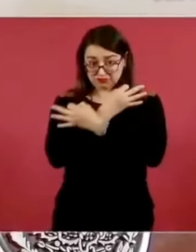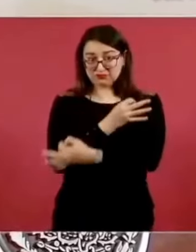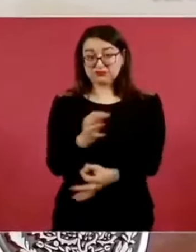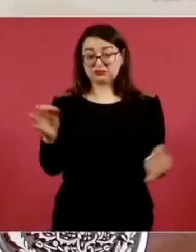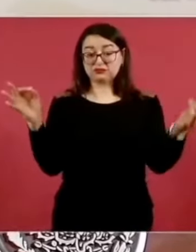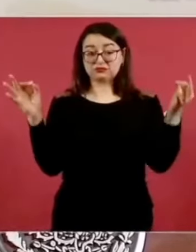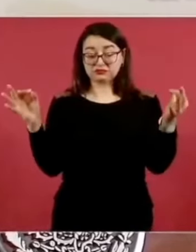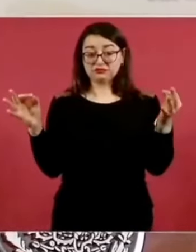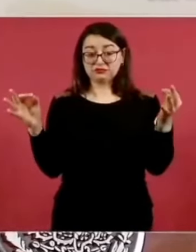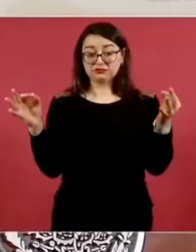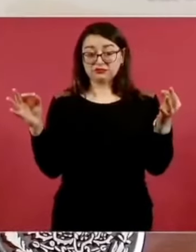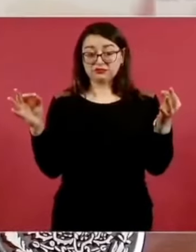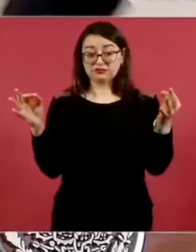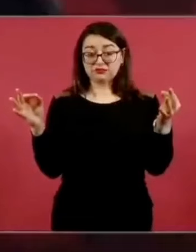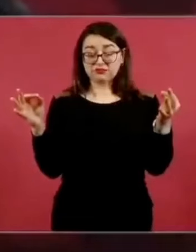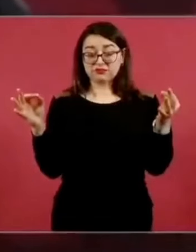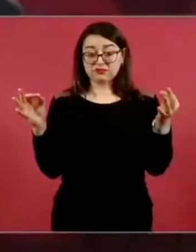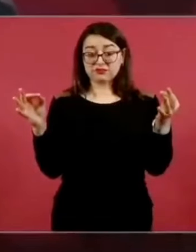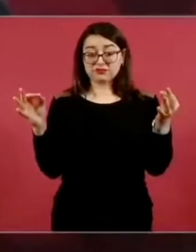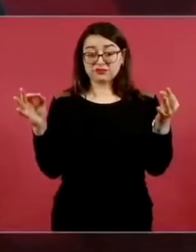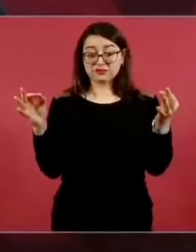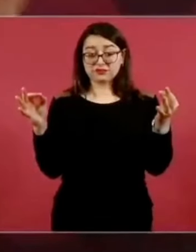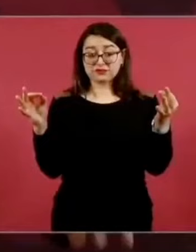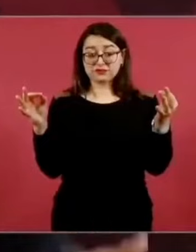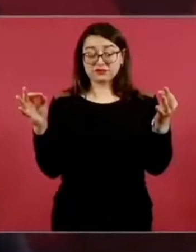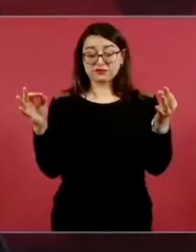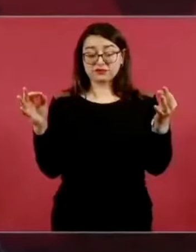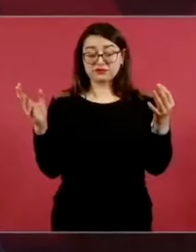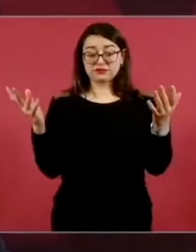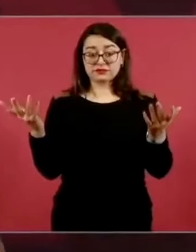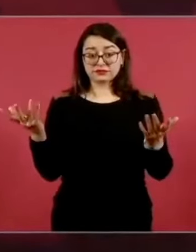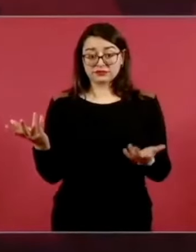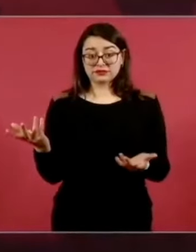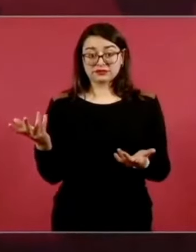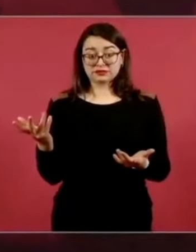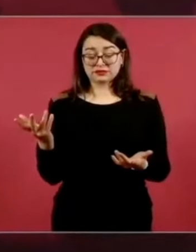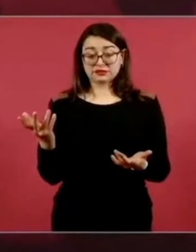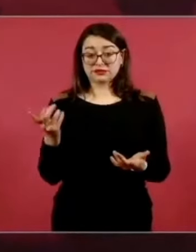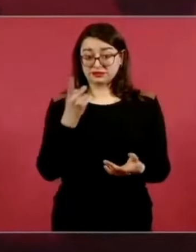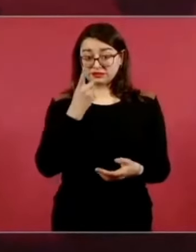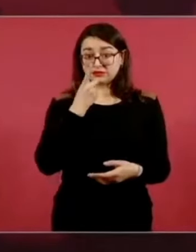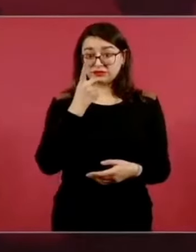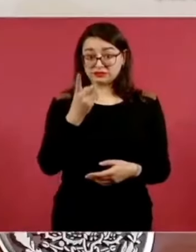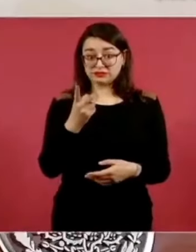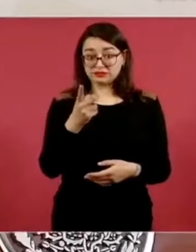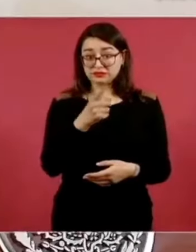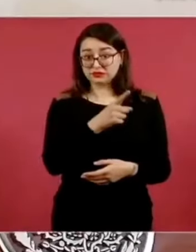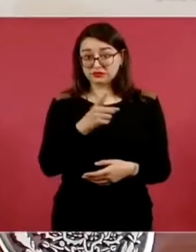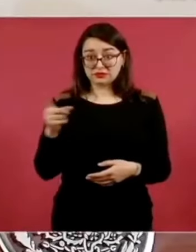que no hay nada que temer.